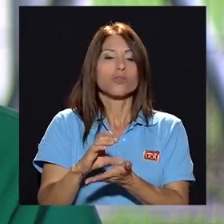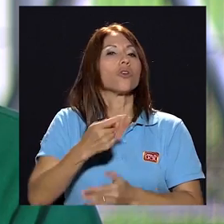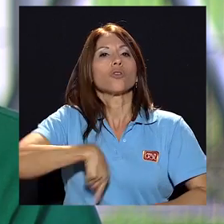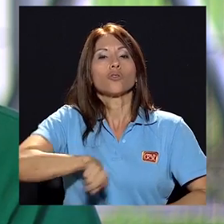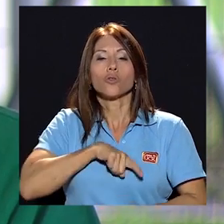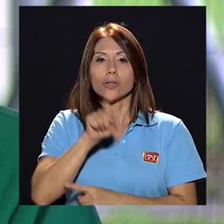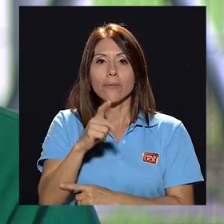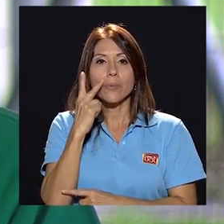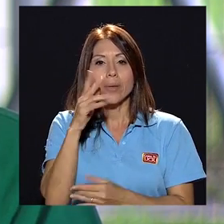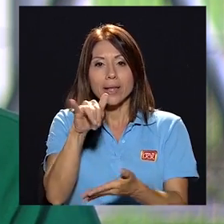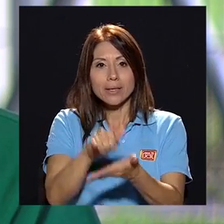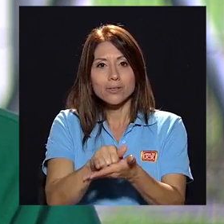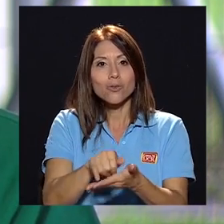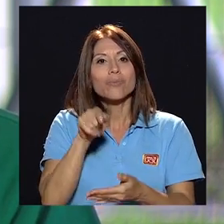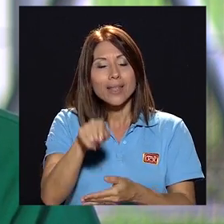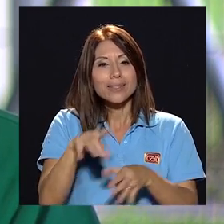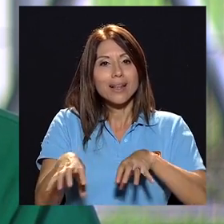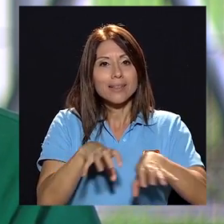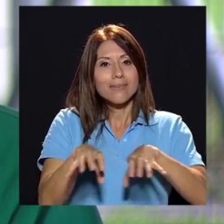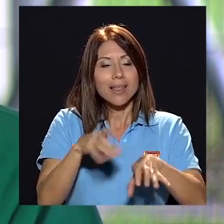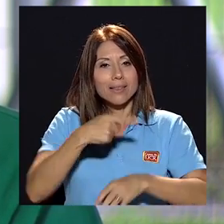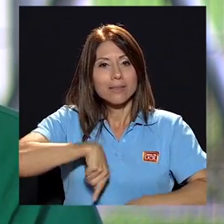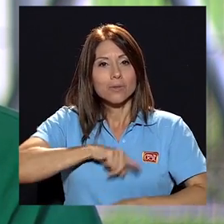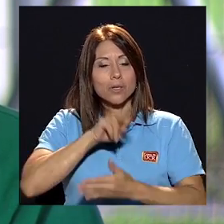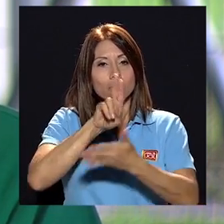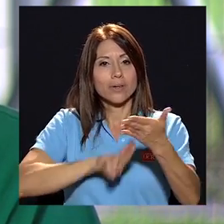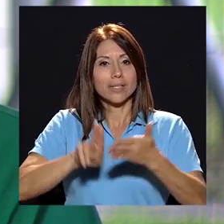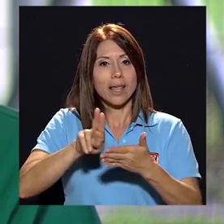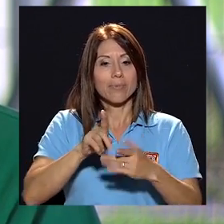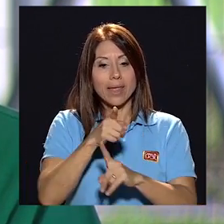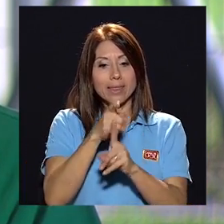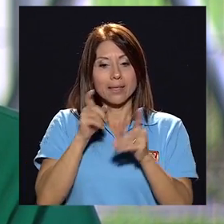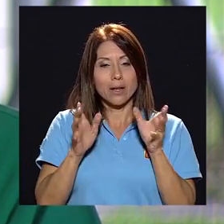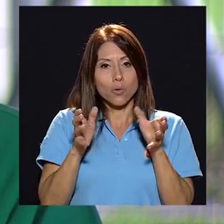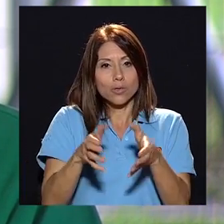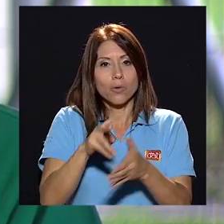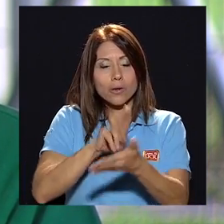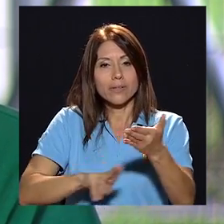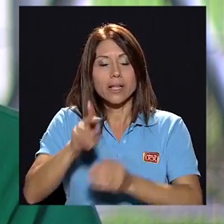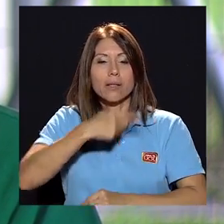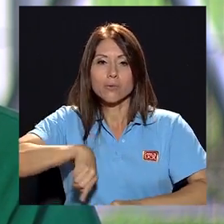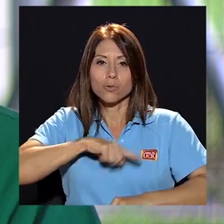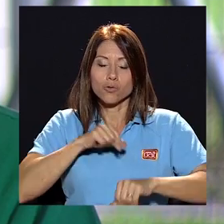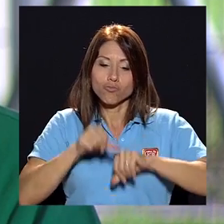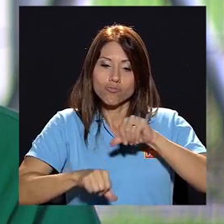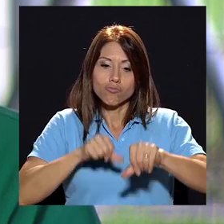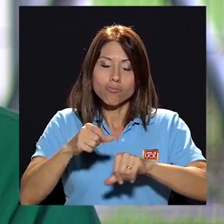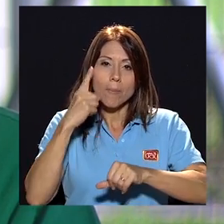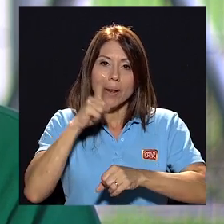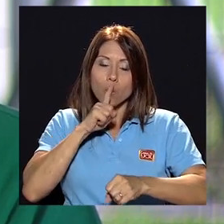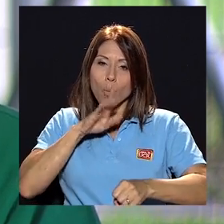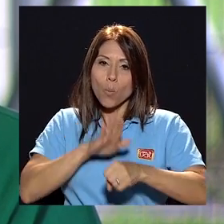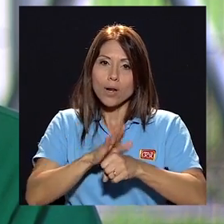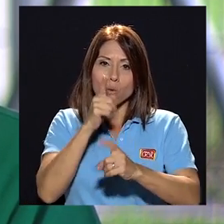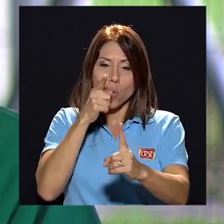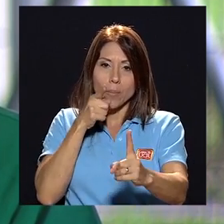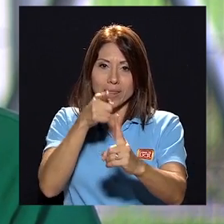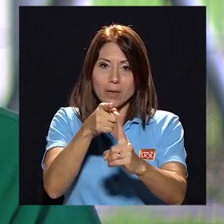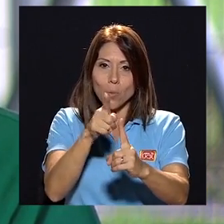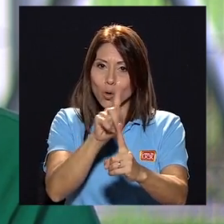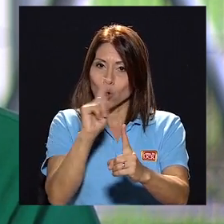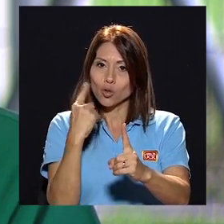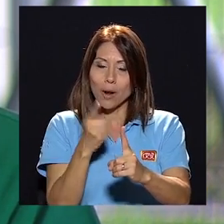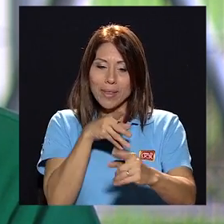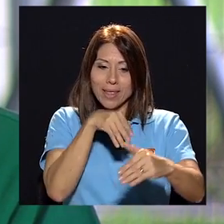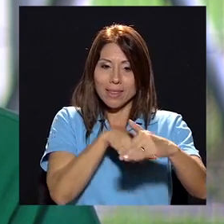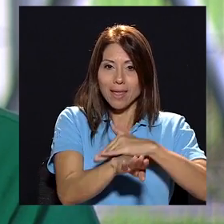de vista que es la actividad sustentiva de nuestra universidad y que desde el consejo universitario daremos el mejor esfuerzo para cumplir un objetivo no